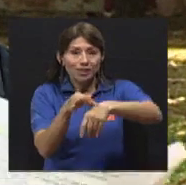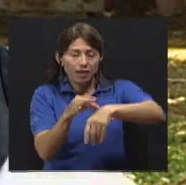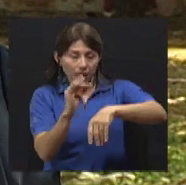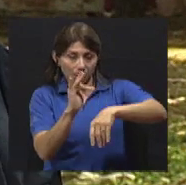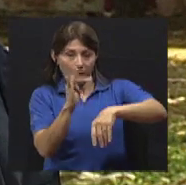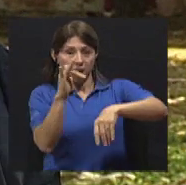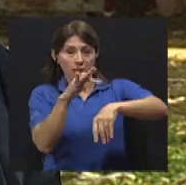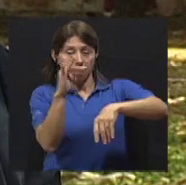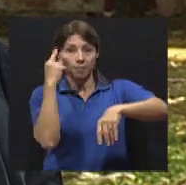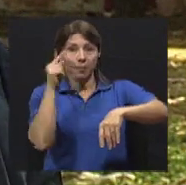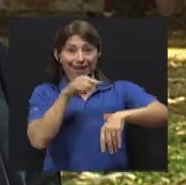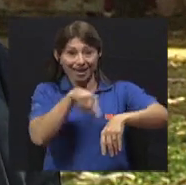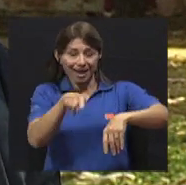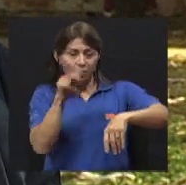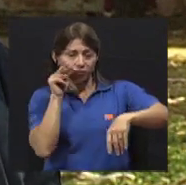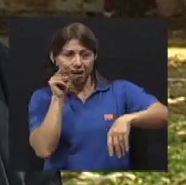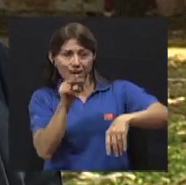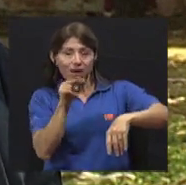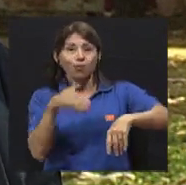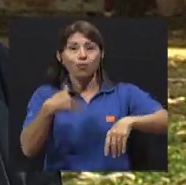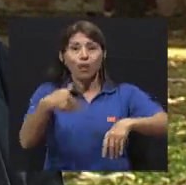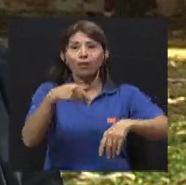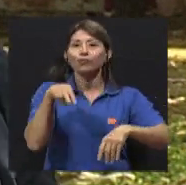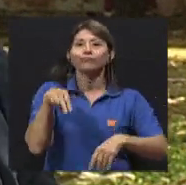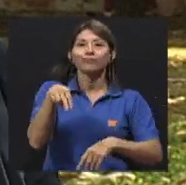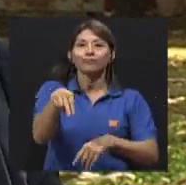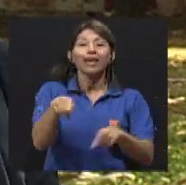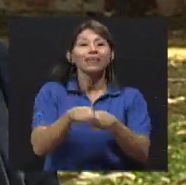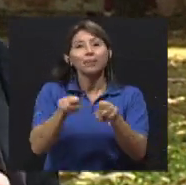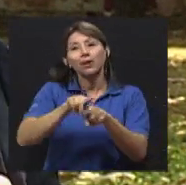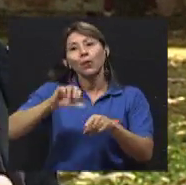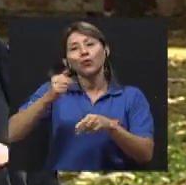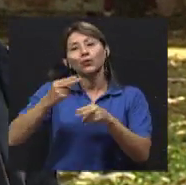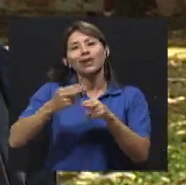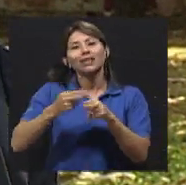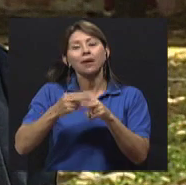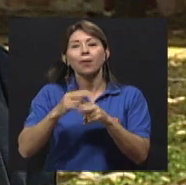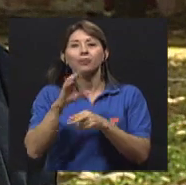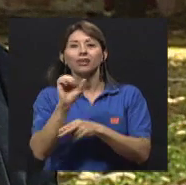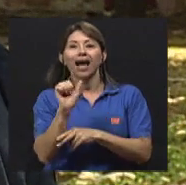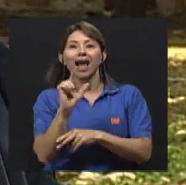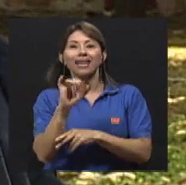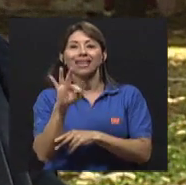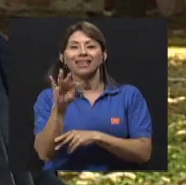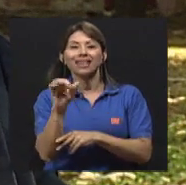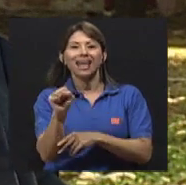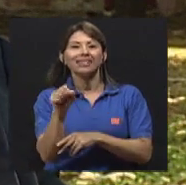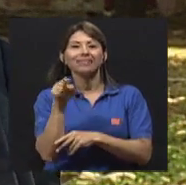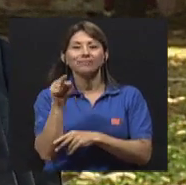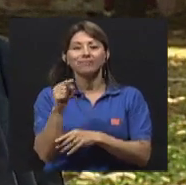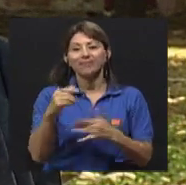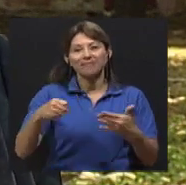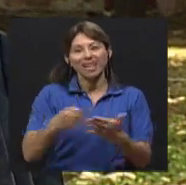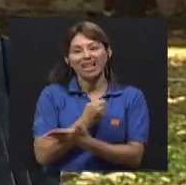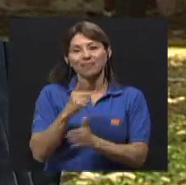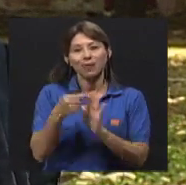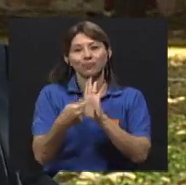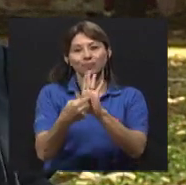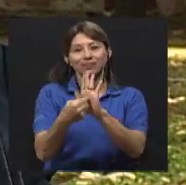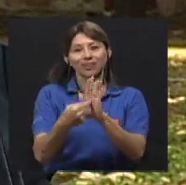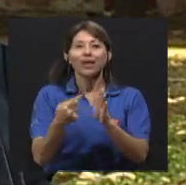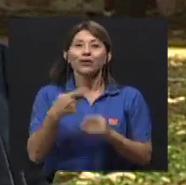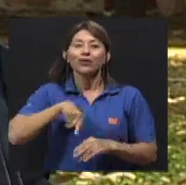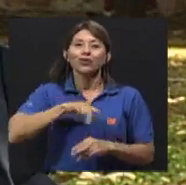o cuando van para la escuela. Y también le hemos dado otro dispositivo que le llamamos alita, lástima que no traje una. Es una,